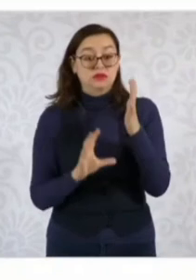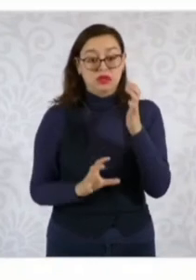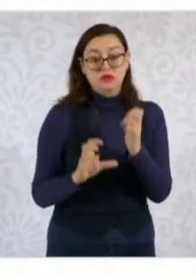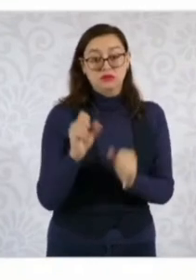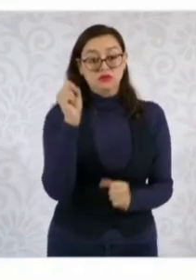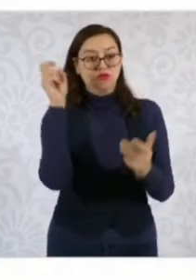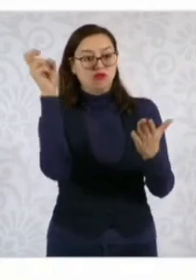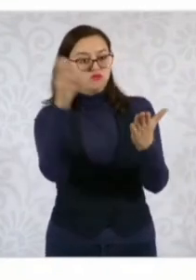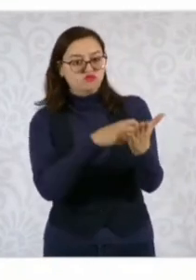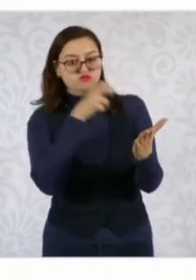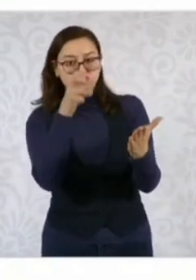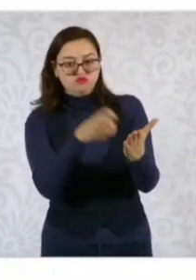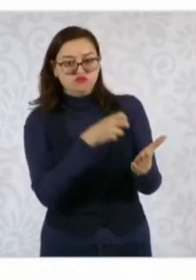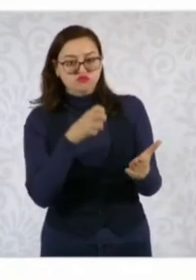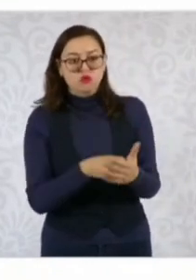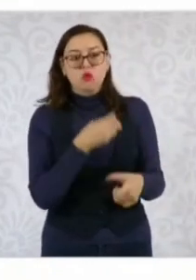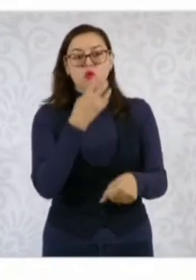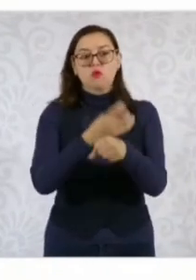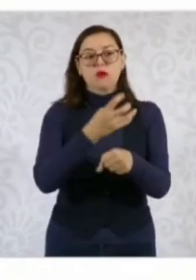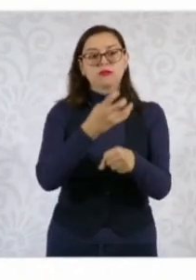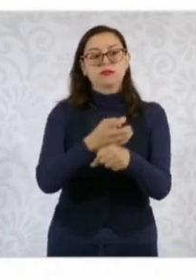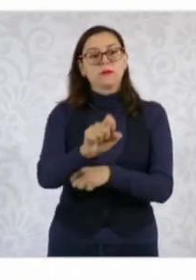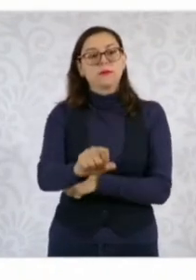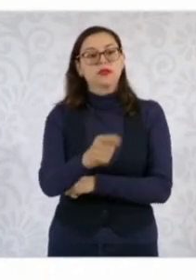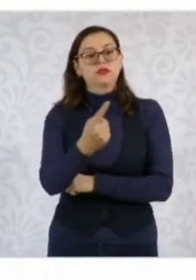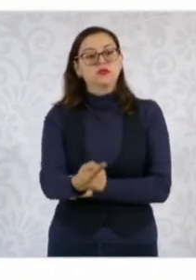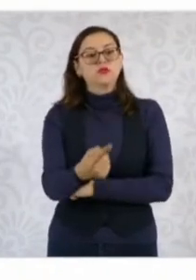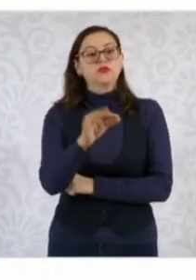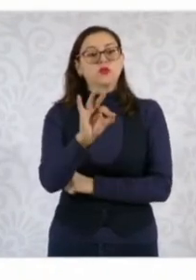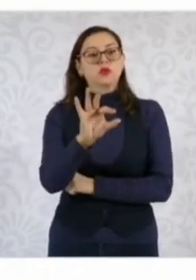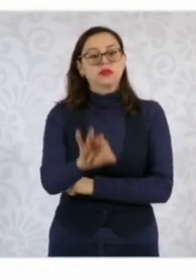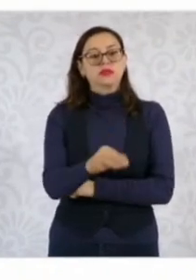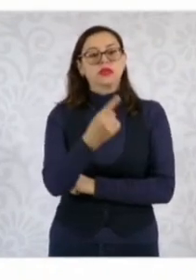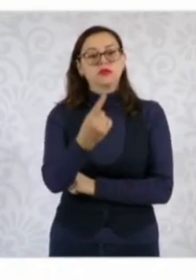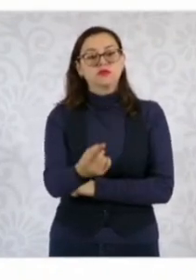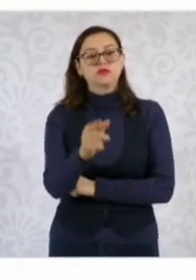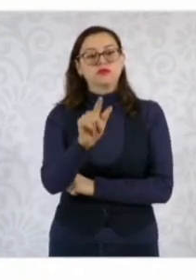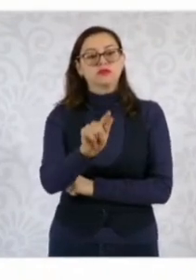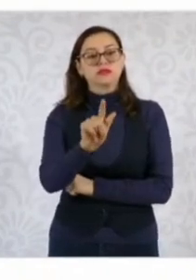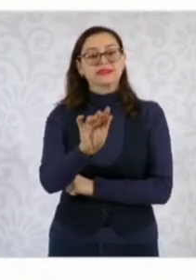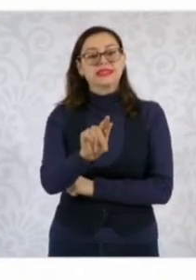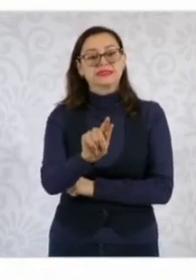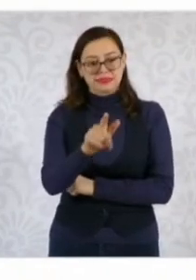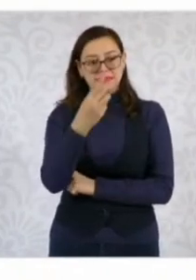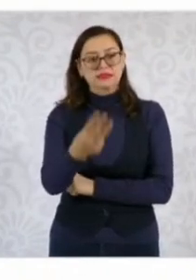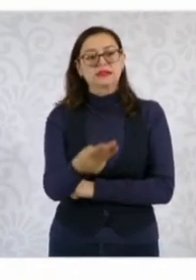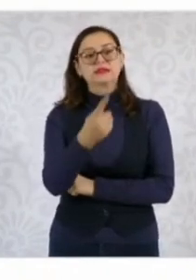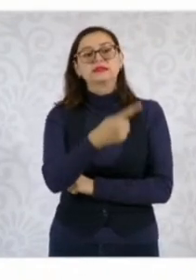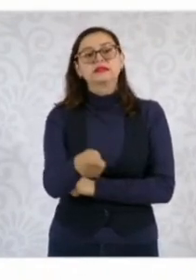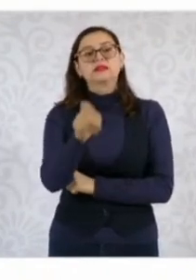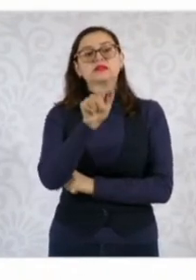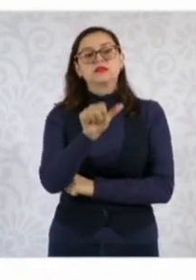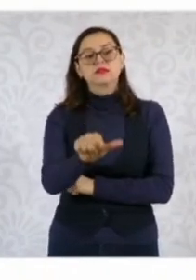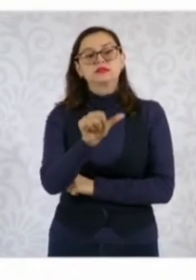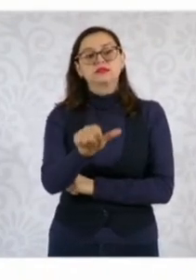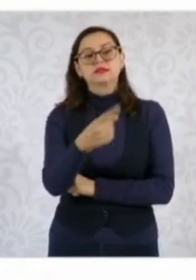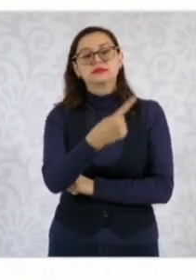Mexicanos. Es el cuarto, el veintiuno, el cuarenta y uno, el setenta y tres, el ciento dieciséis y el ciento veintitrés.